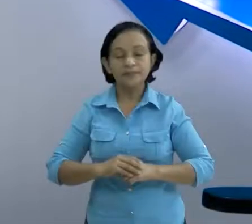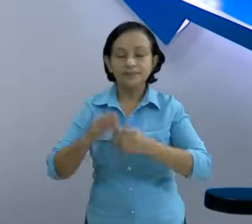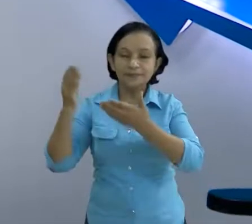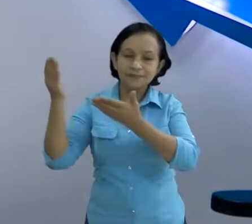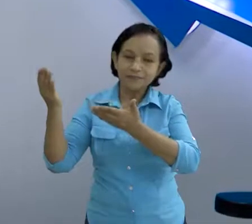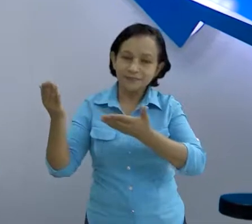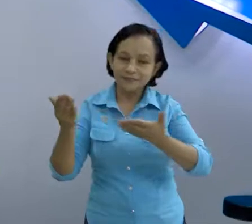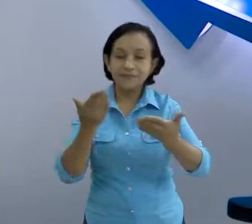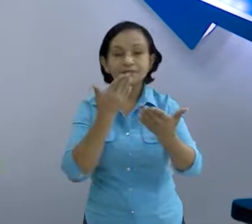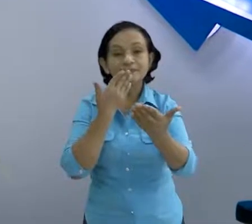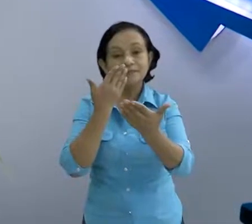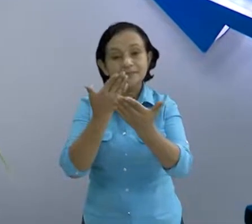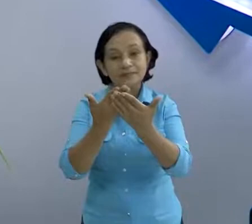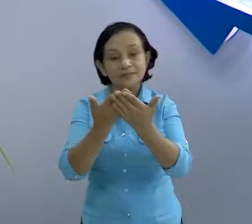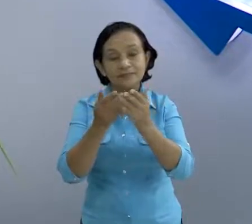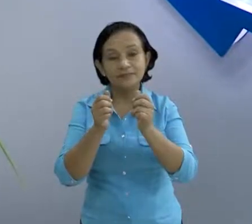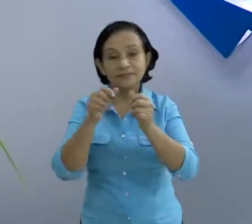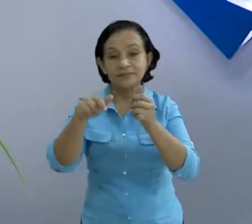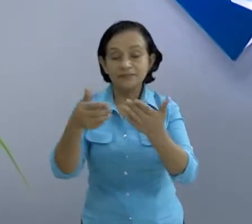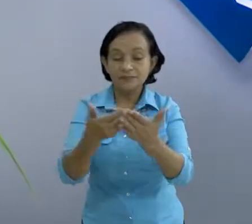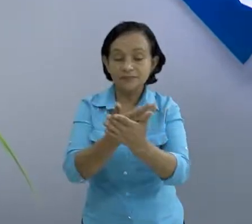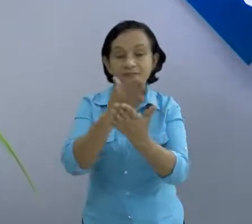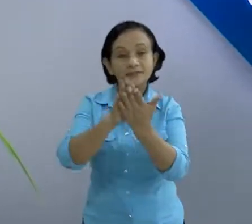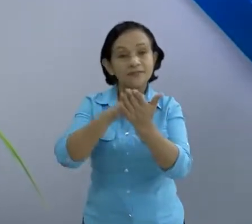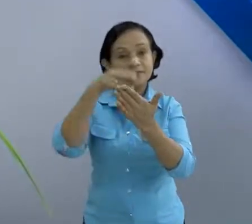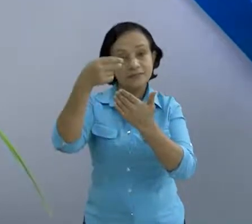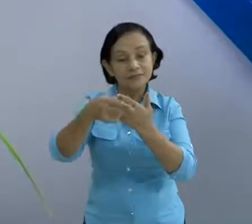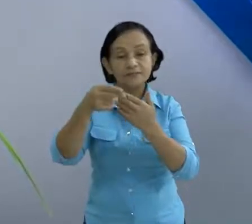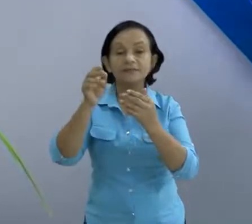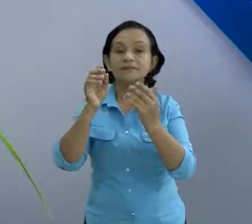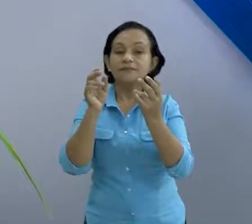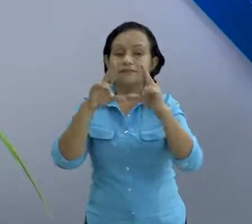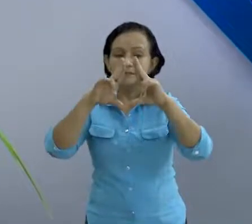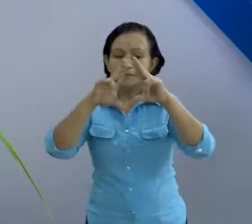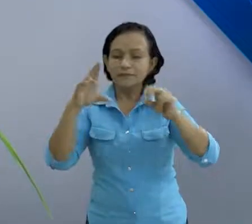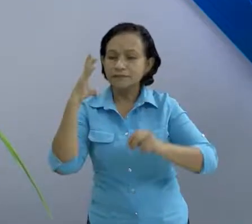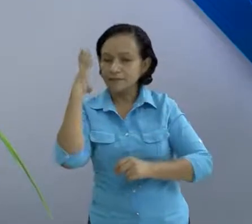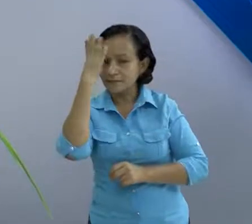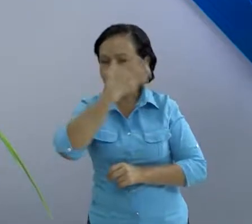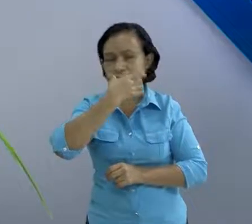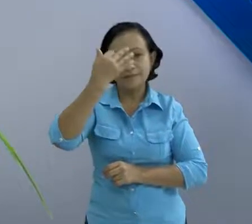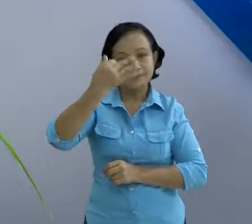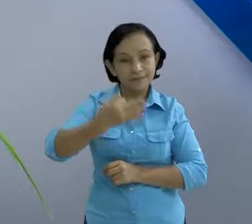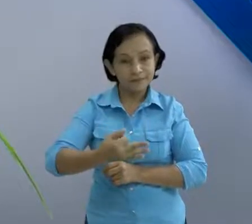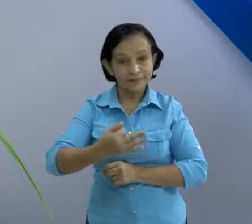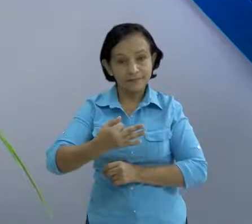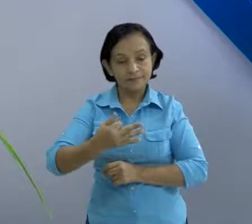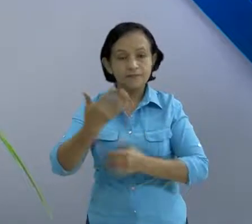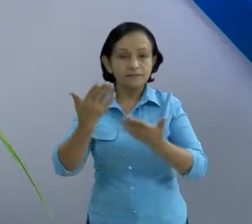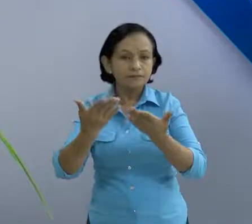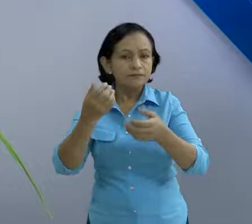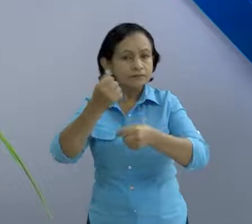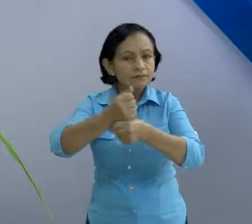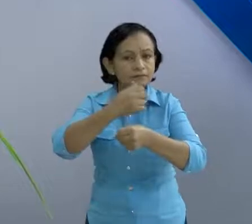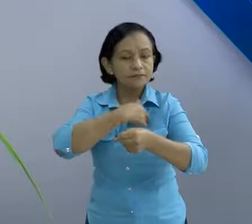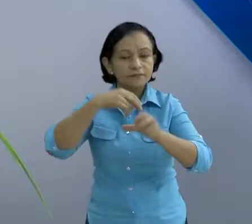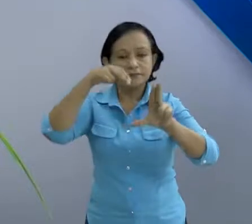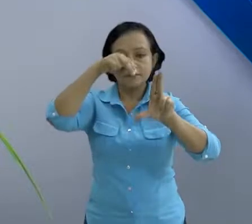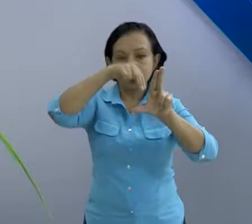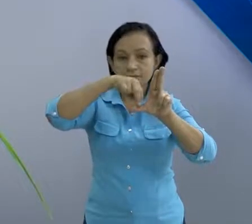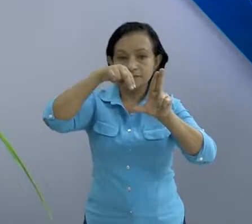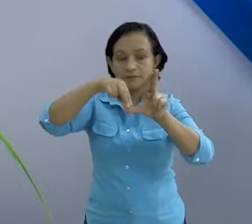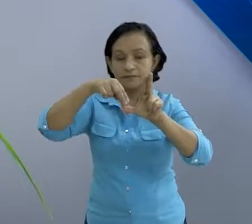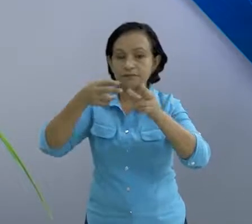Bienvenidos y gracias por acompañarnos en una nueva edición de su programa Nicaragua Linda y Segura, una producción de Sinapred